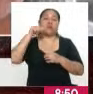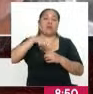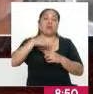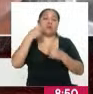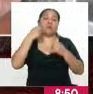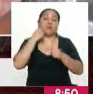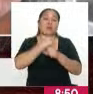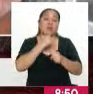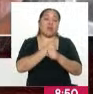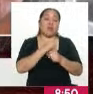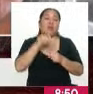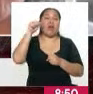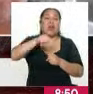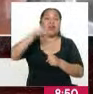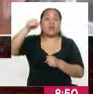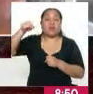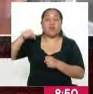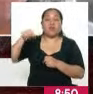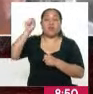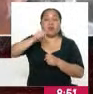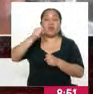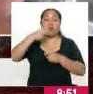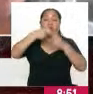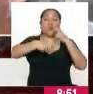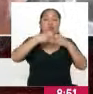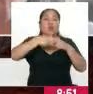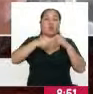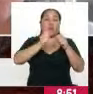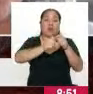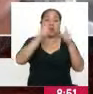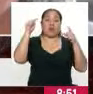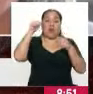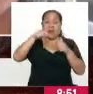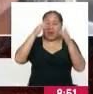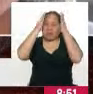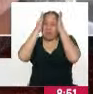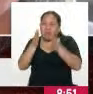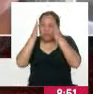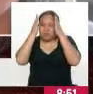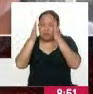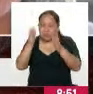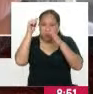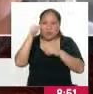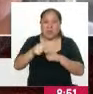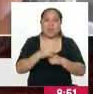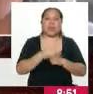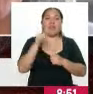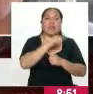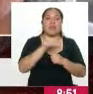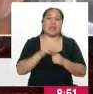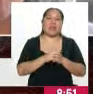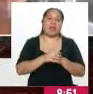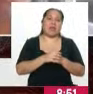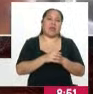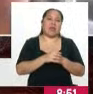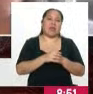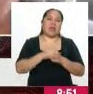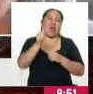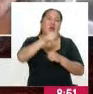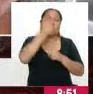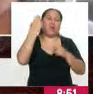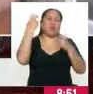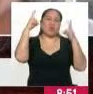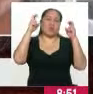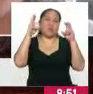Entonces yo creo que sí, ese es un asunto crítico al cual deberíamos prestar mucha más atención del que a veces se presta a otros temas,